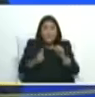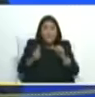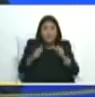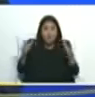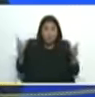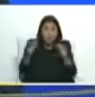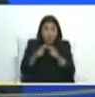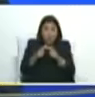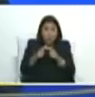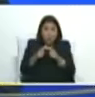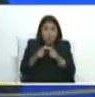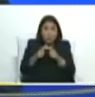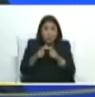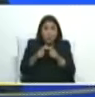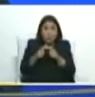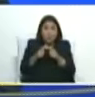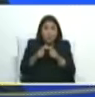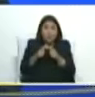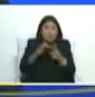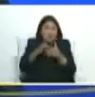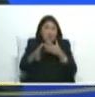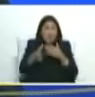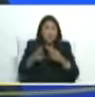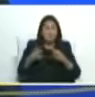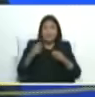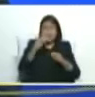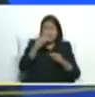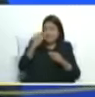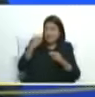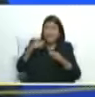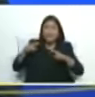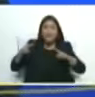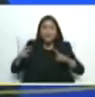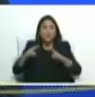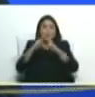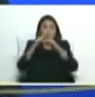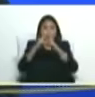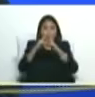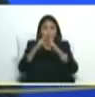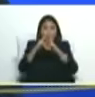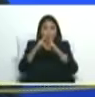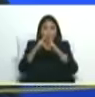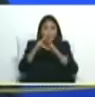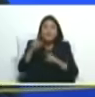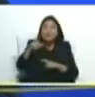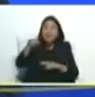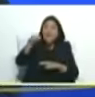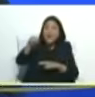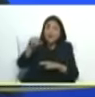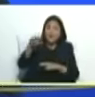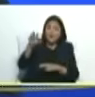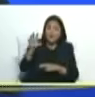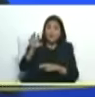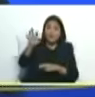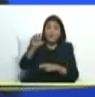la histórica reunión de San Vicente y las Granadinas